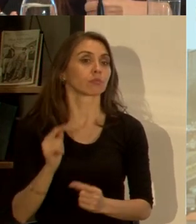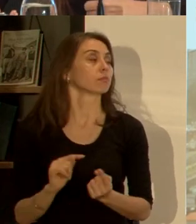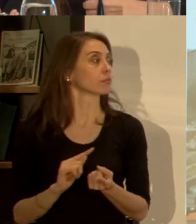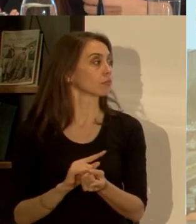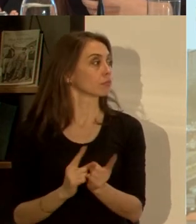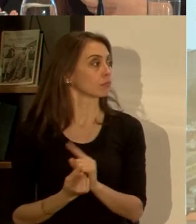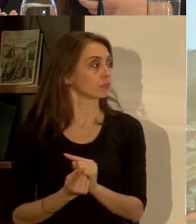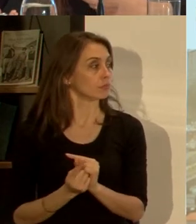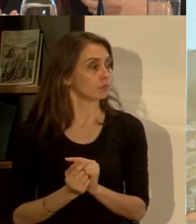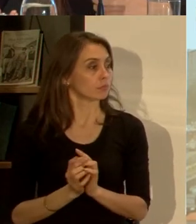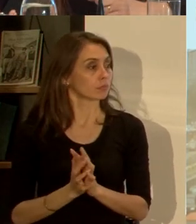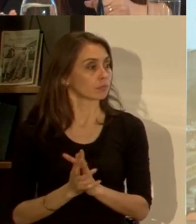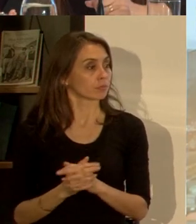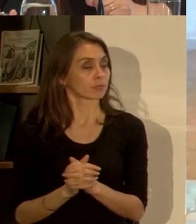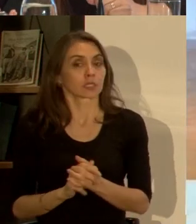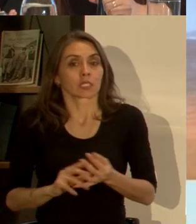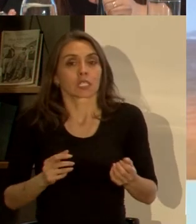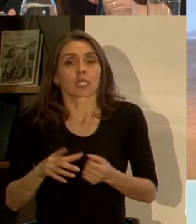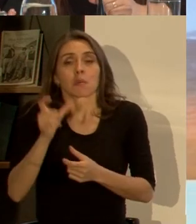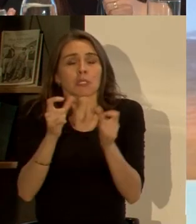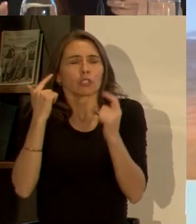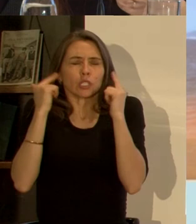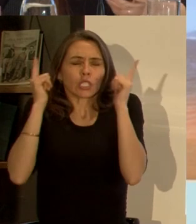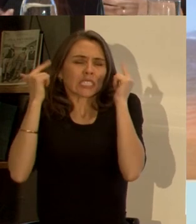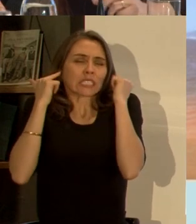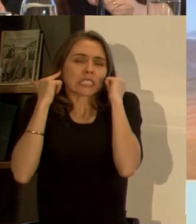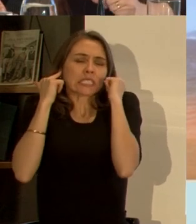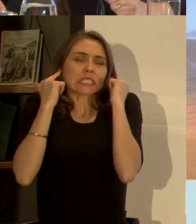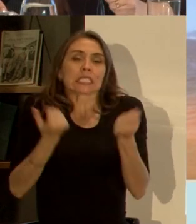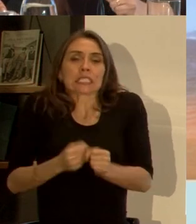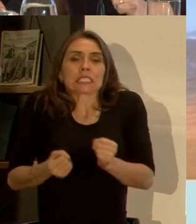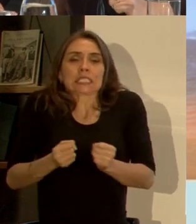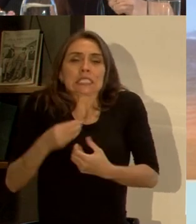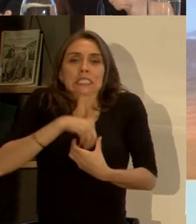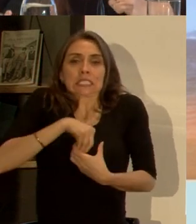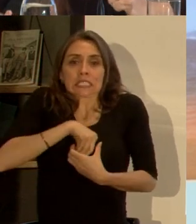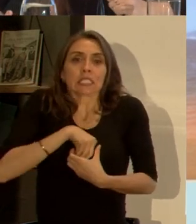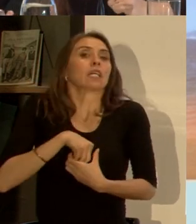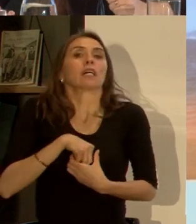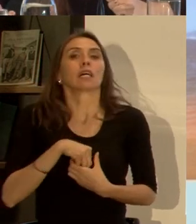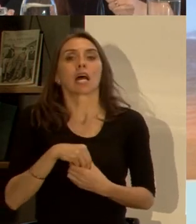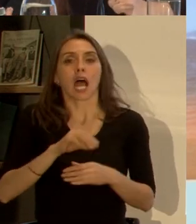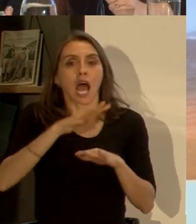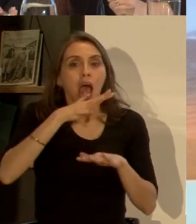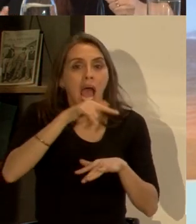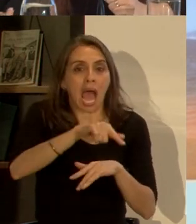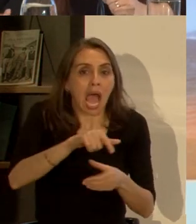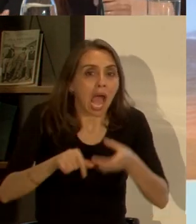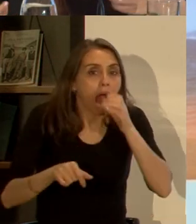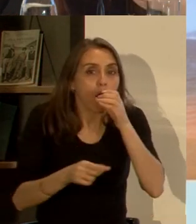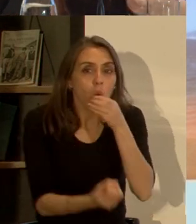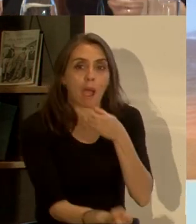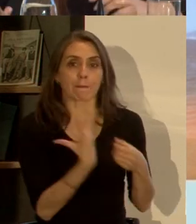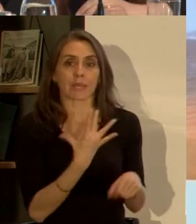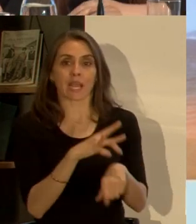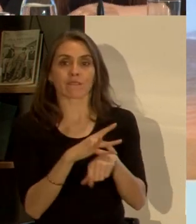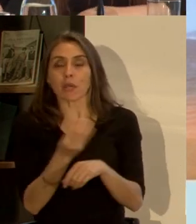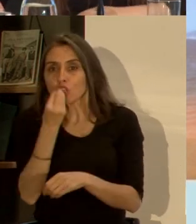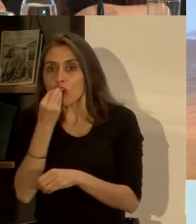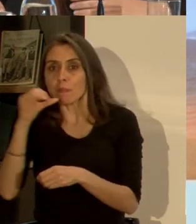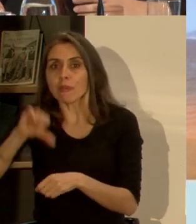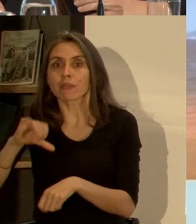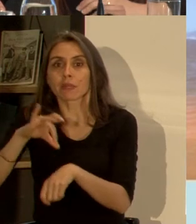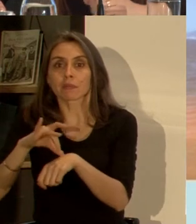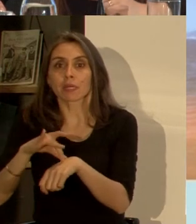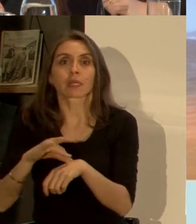bastante estrés en la población todas las enfermedades que son transmitidas por agua y alimento aquí por ejemplo sabemos lo que